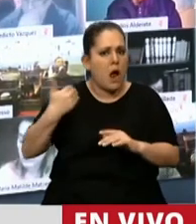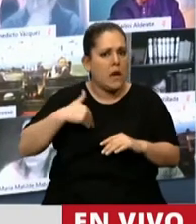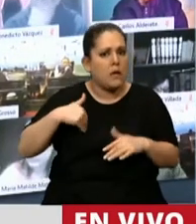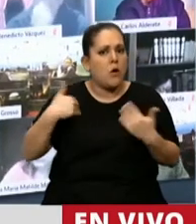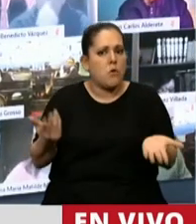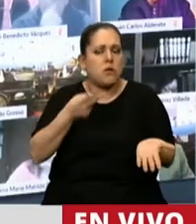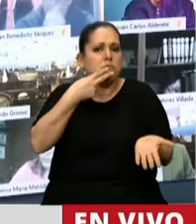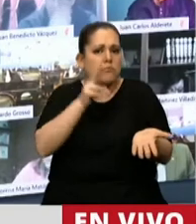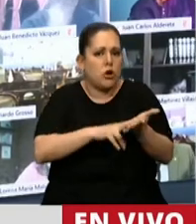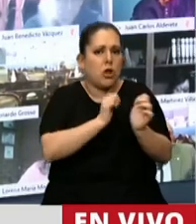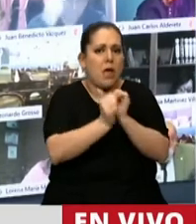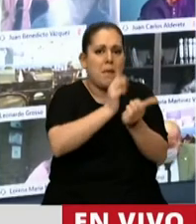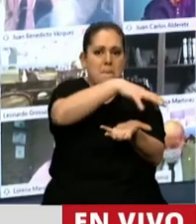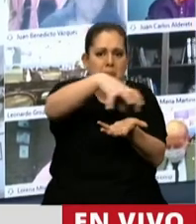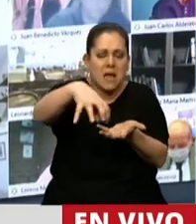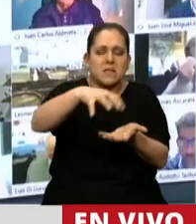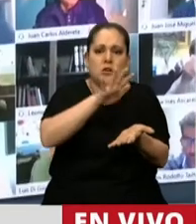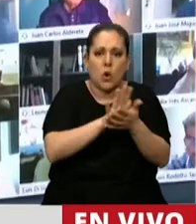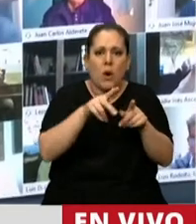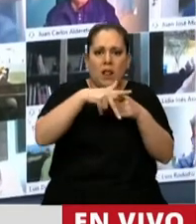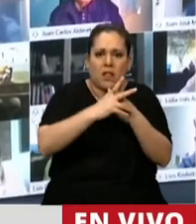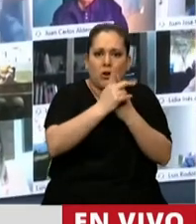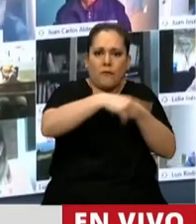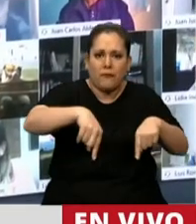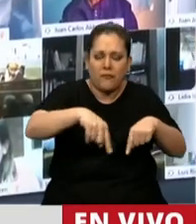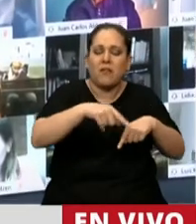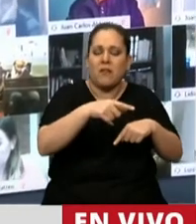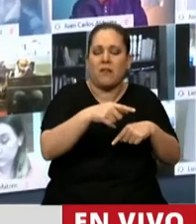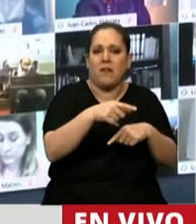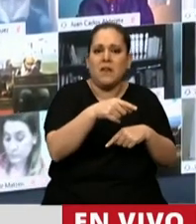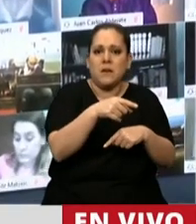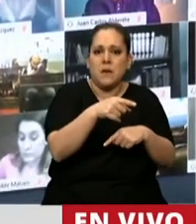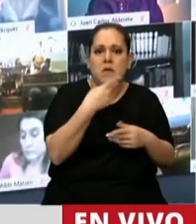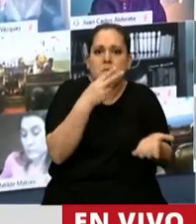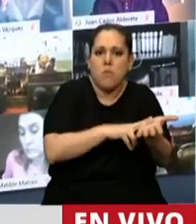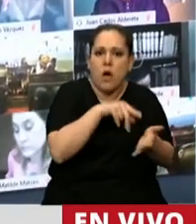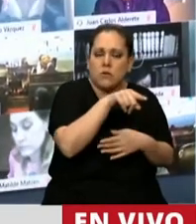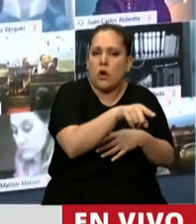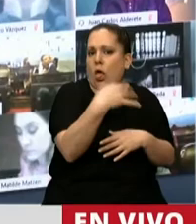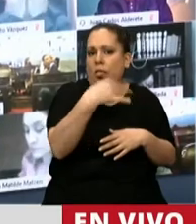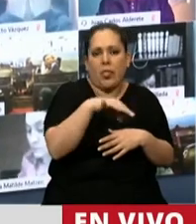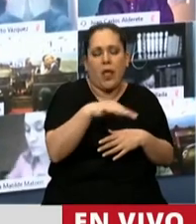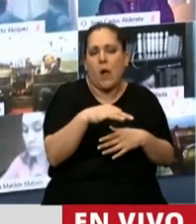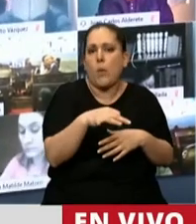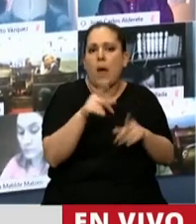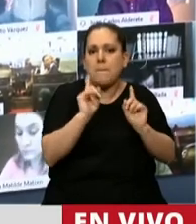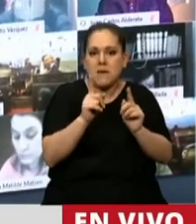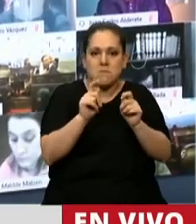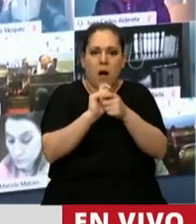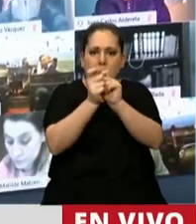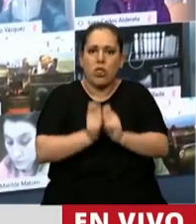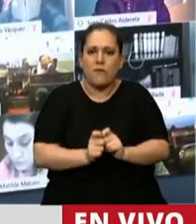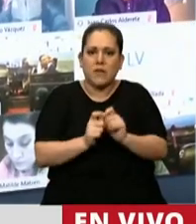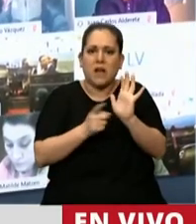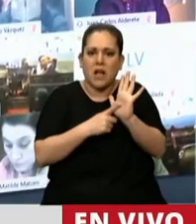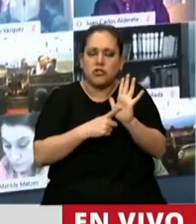empresas y emprendedores vinculados a conocimientos y a las nuevas tecnologías deben ser otorgados con estas modificaciones,